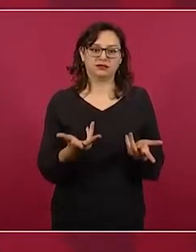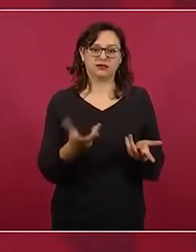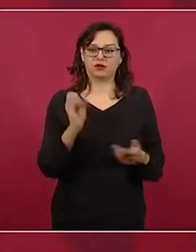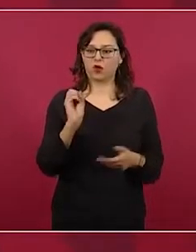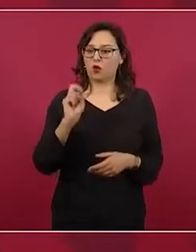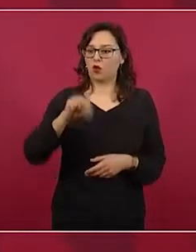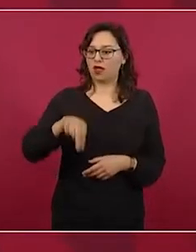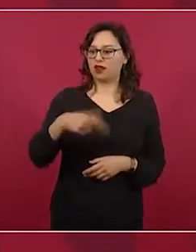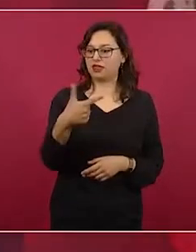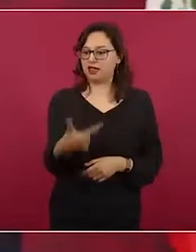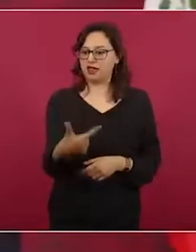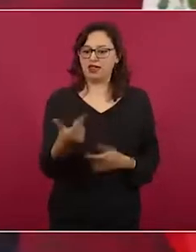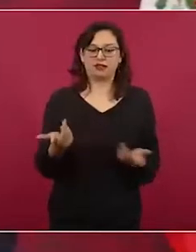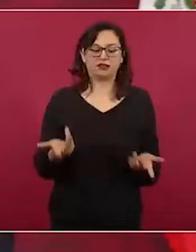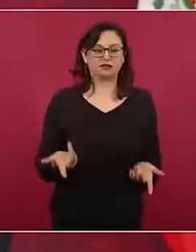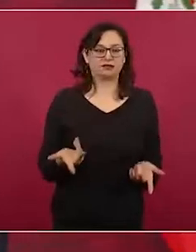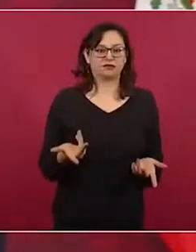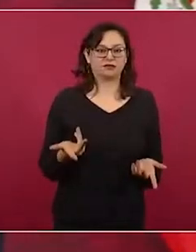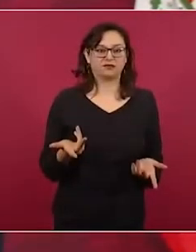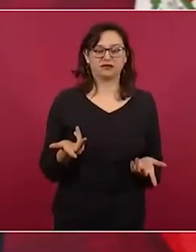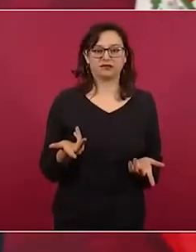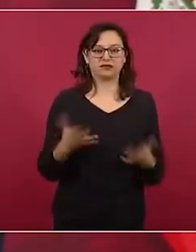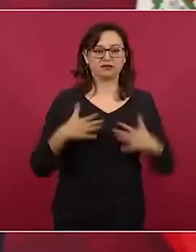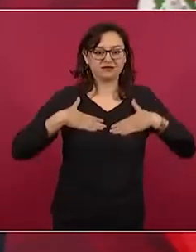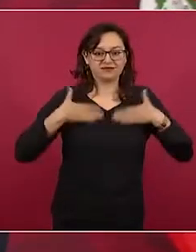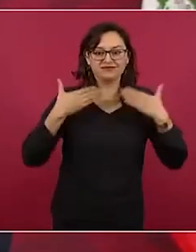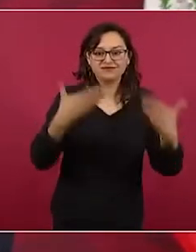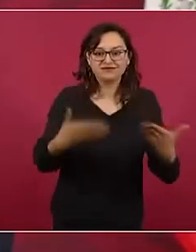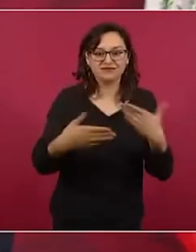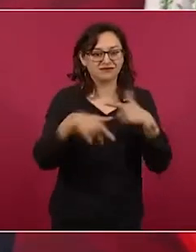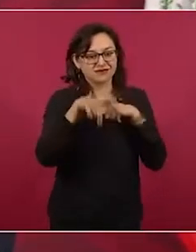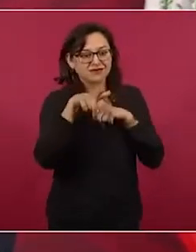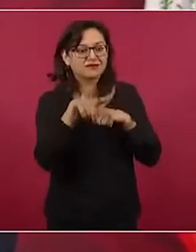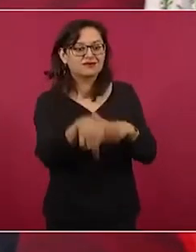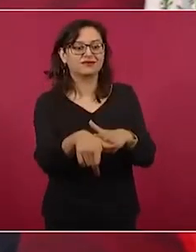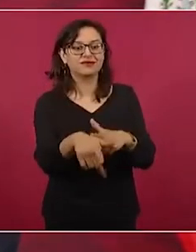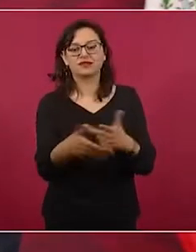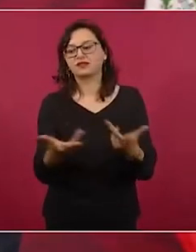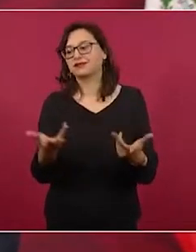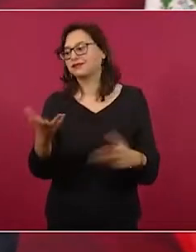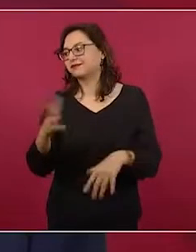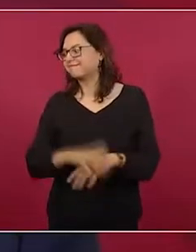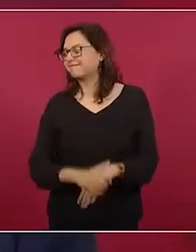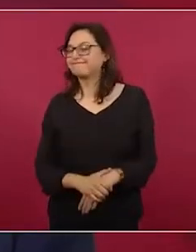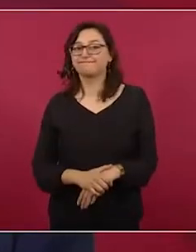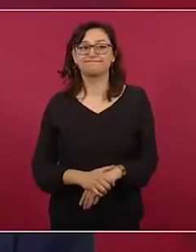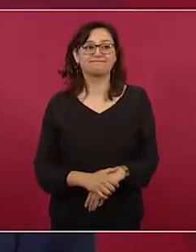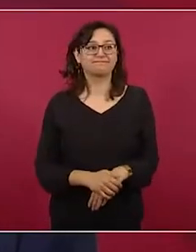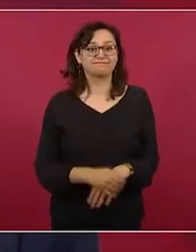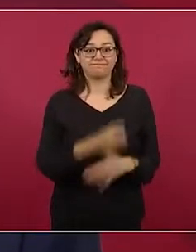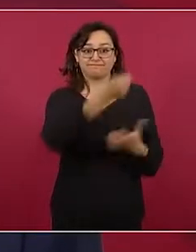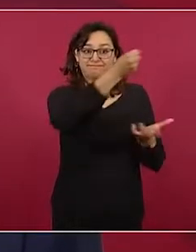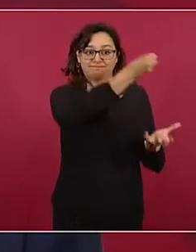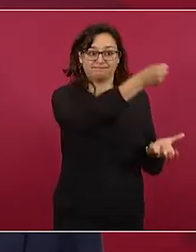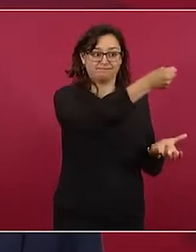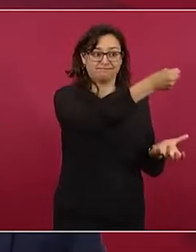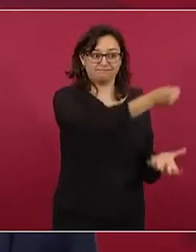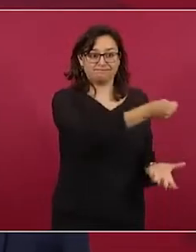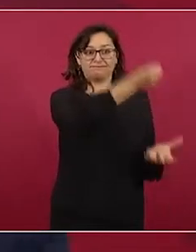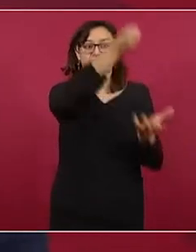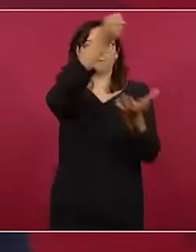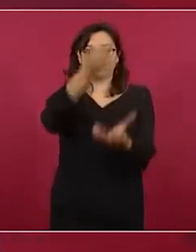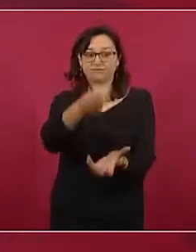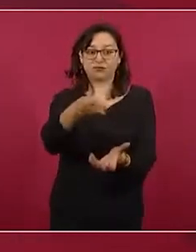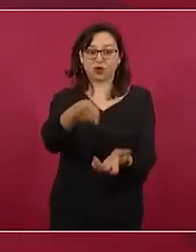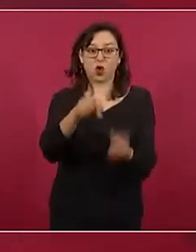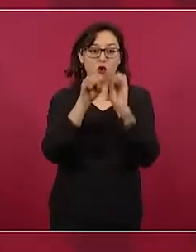muchos, los bajan por estas organizaciones y